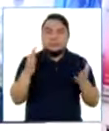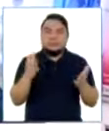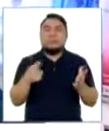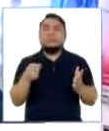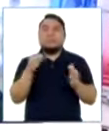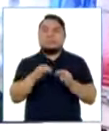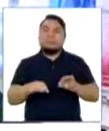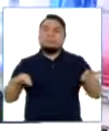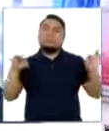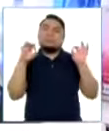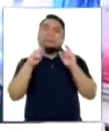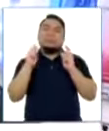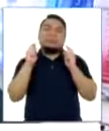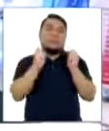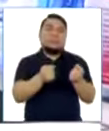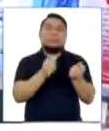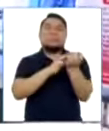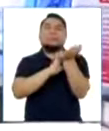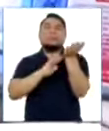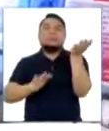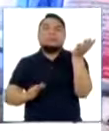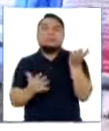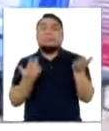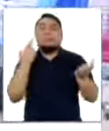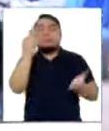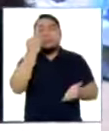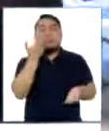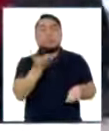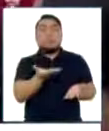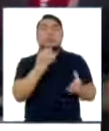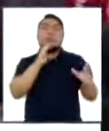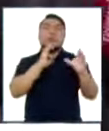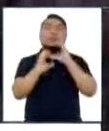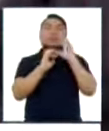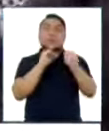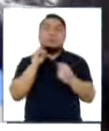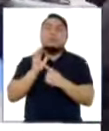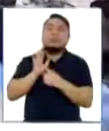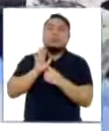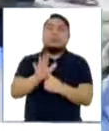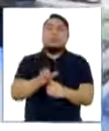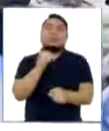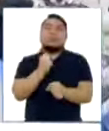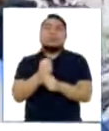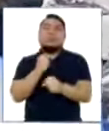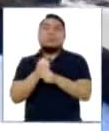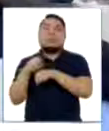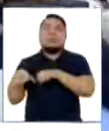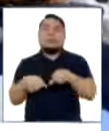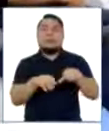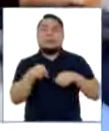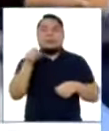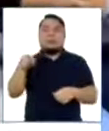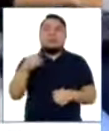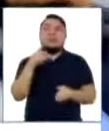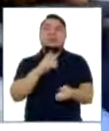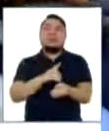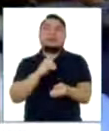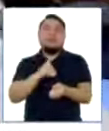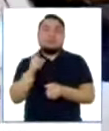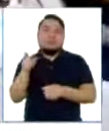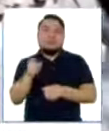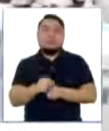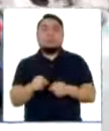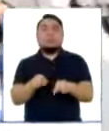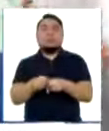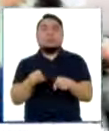importante la donación de sangre y de plaquetas y por ello vamos a conversar y a mostrarle el trabajo que vienen realizando aquí los doctores y